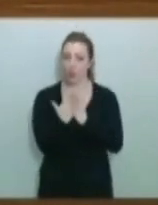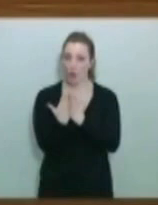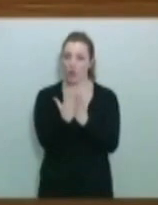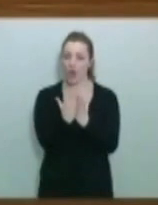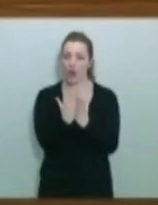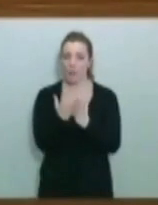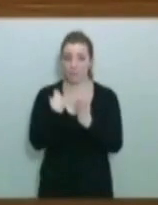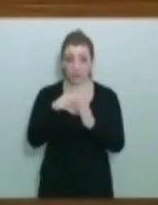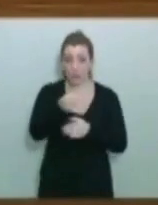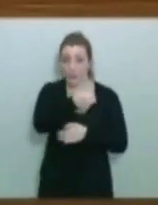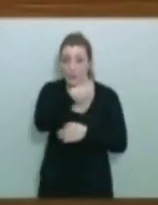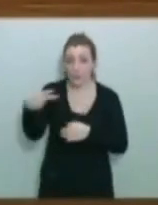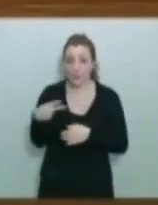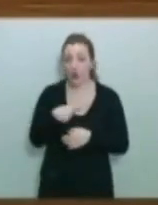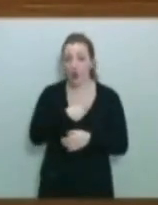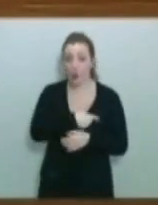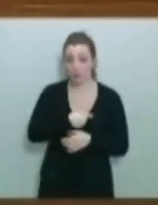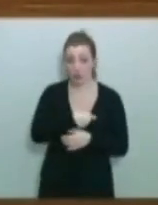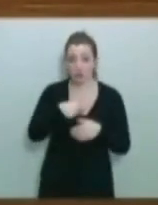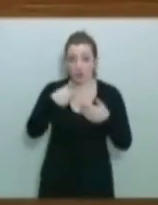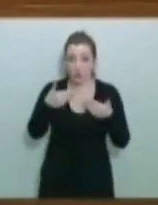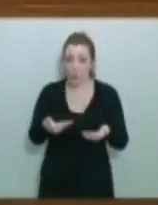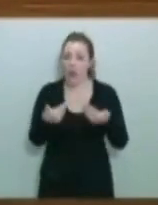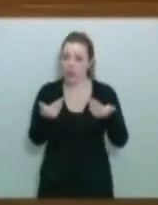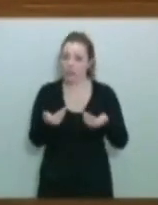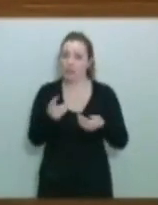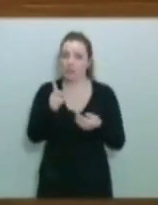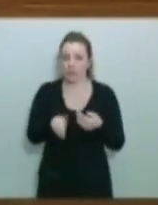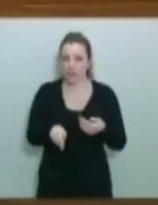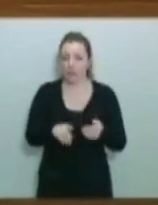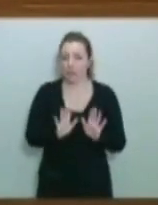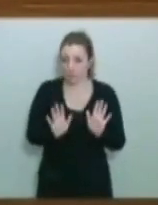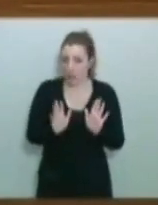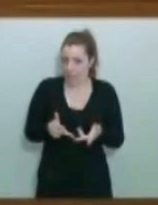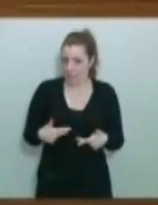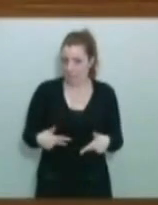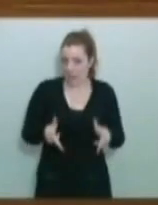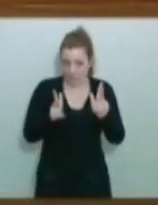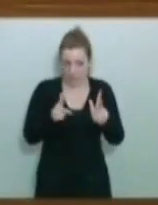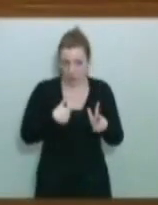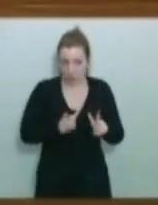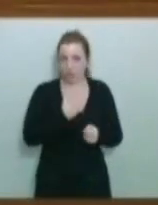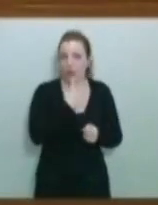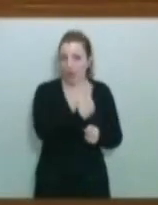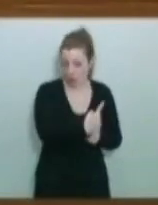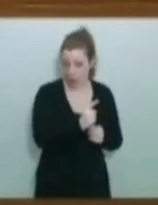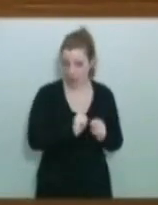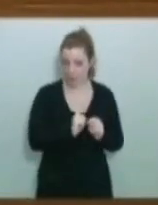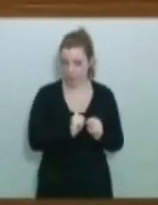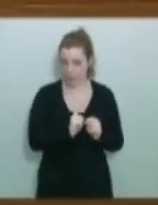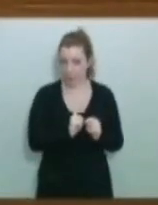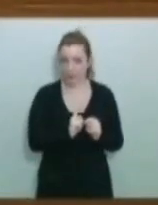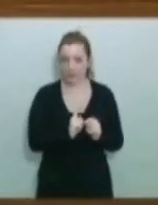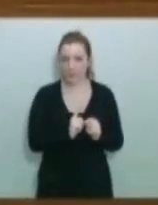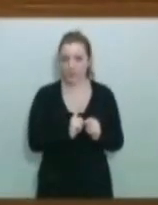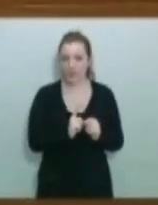resultado de esas comisiones, pero, oiga, sin apriorismo ninguno. Permita que se lo diga, o por lo menos lo vamos a hacer sin apriorismo ninguno. Y nosotros